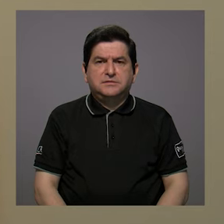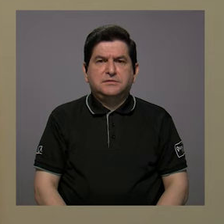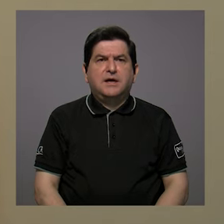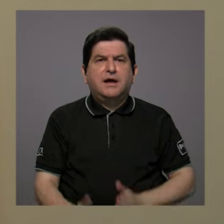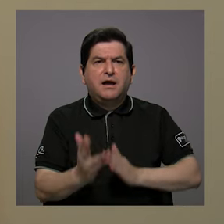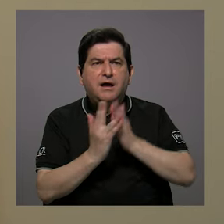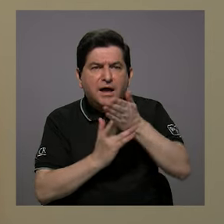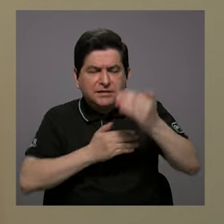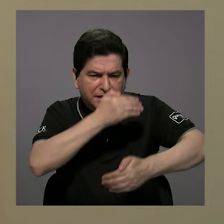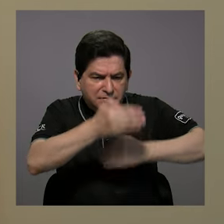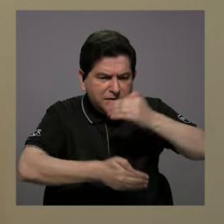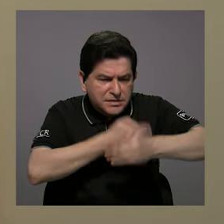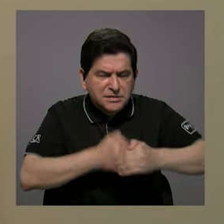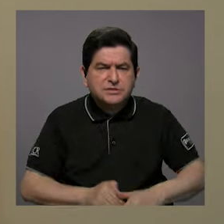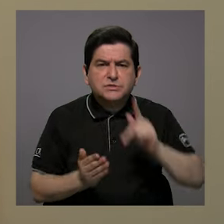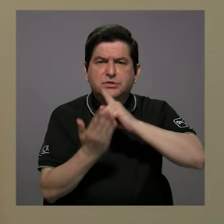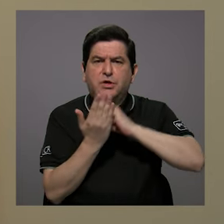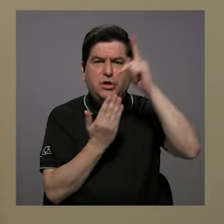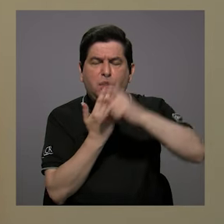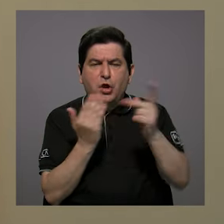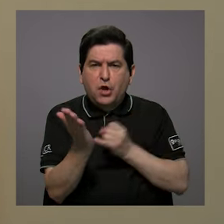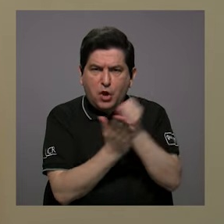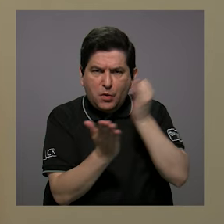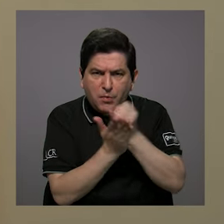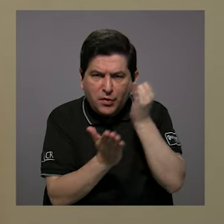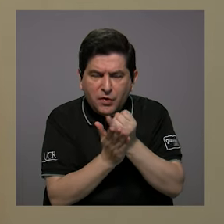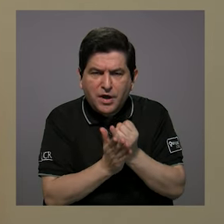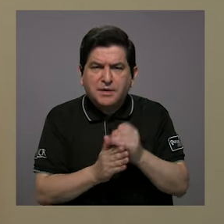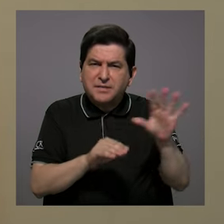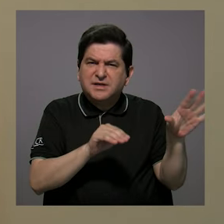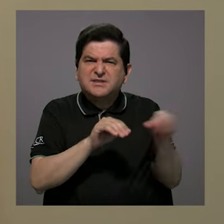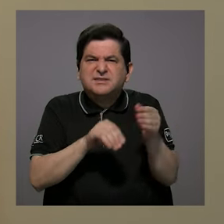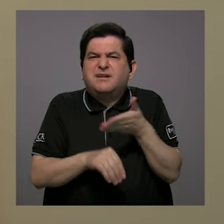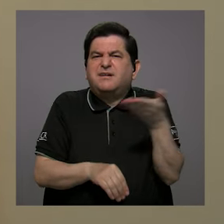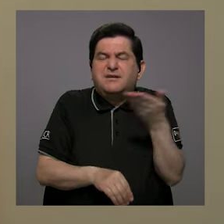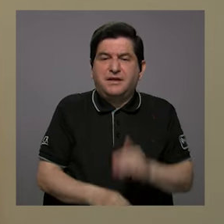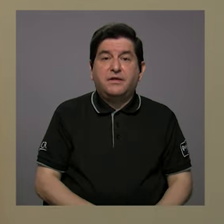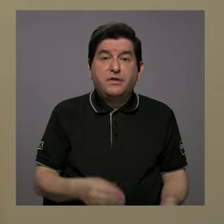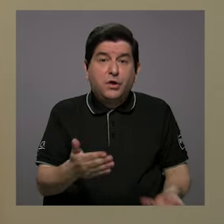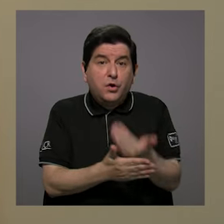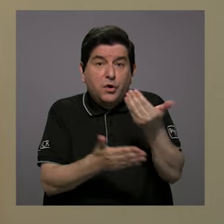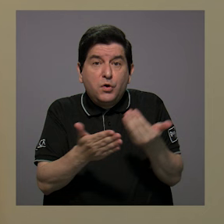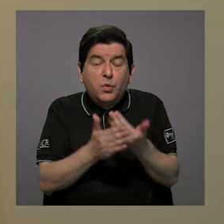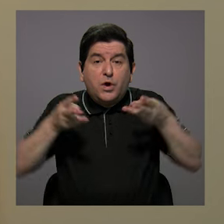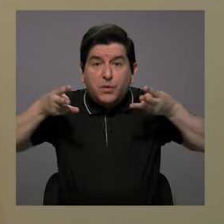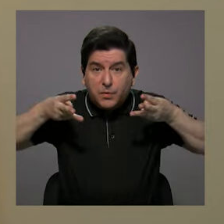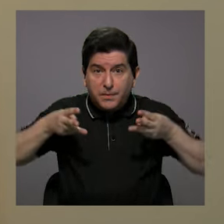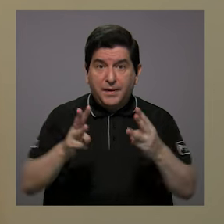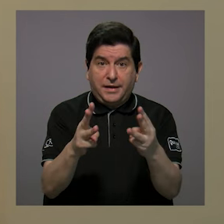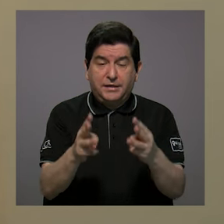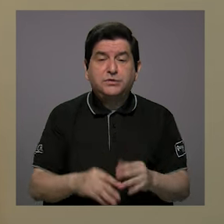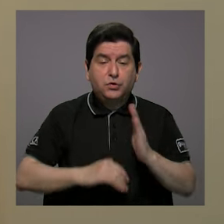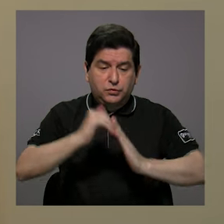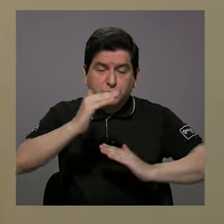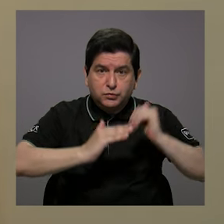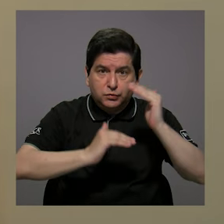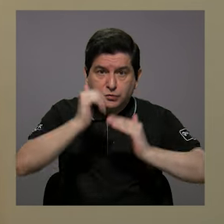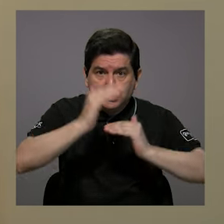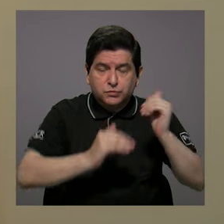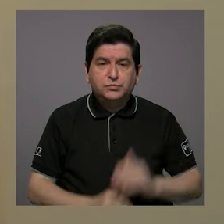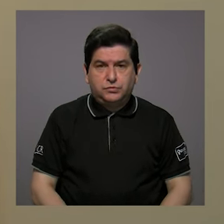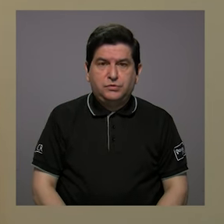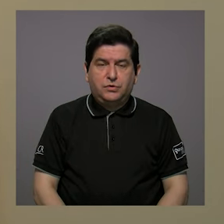a través de estos procesos y programas de investigación, se han incorporado nuevas metodologías constructivas